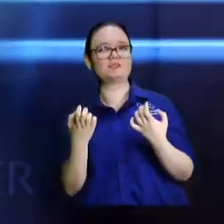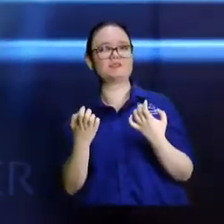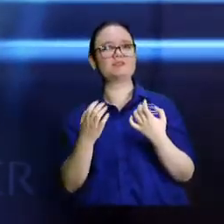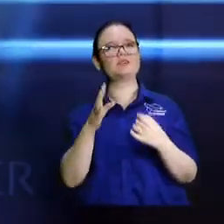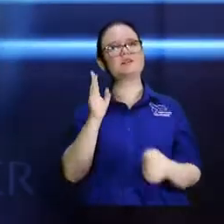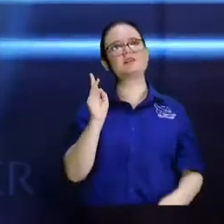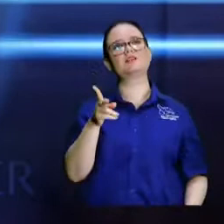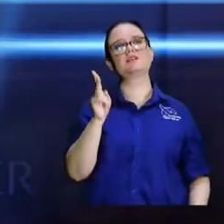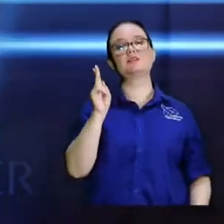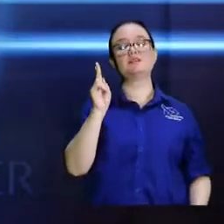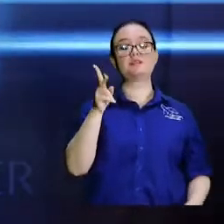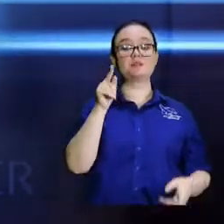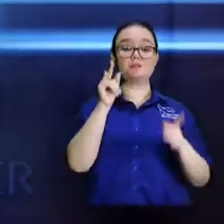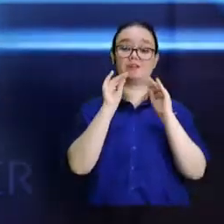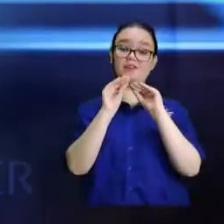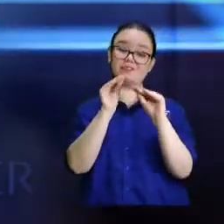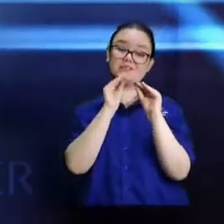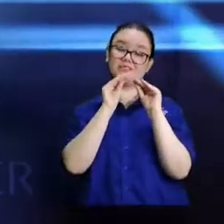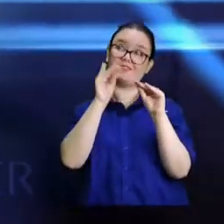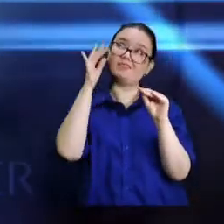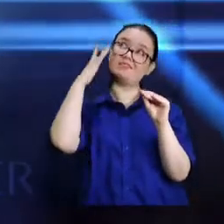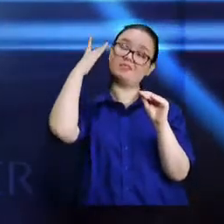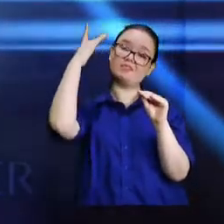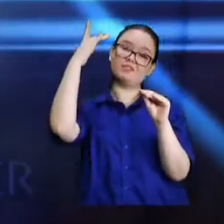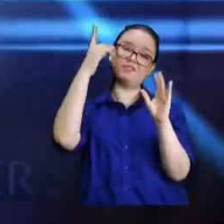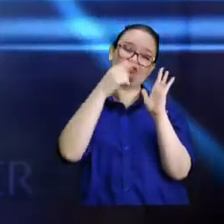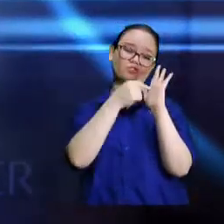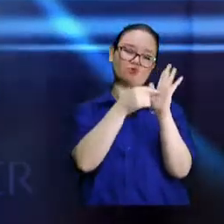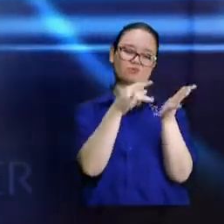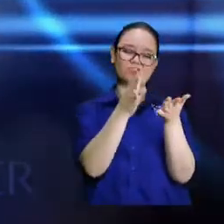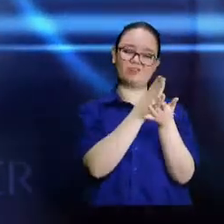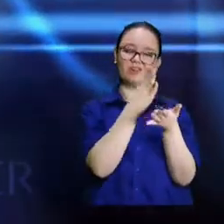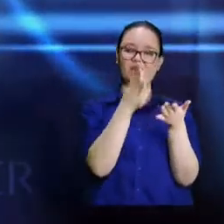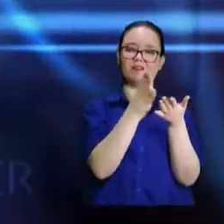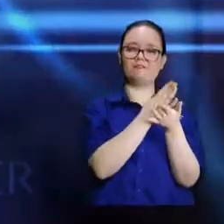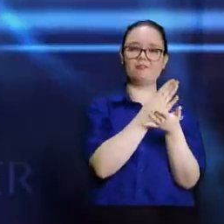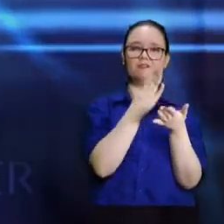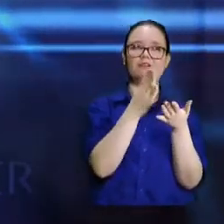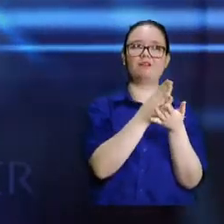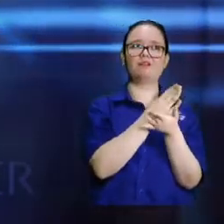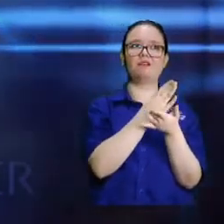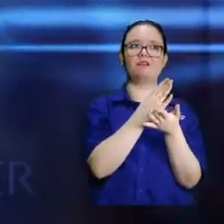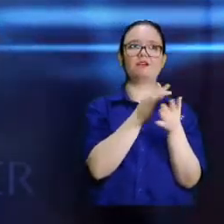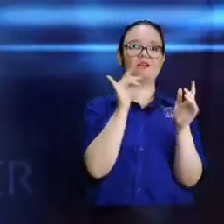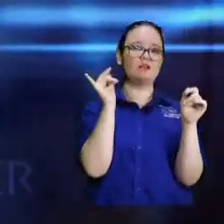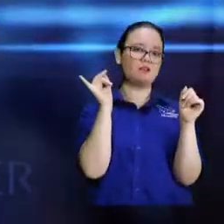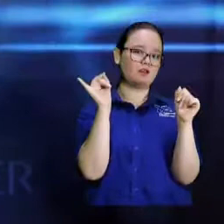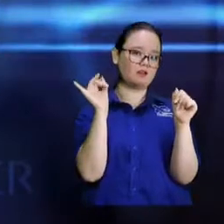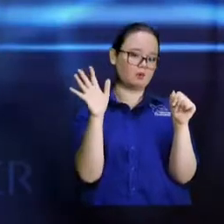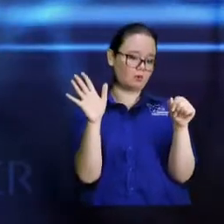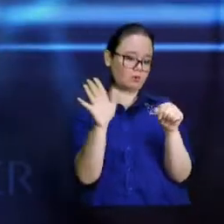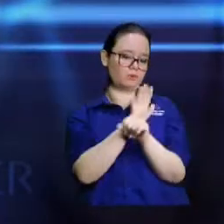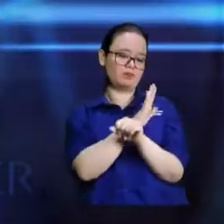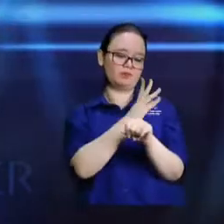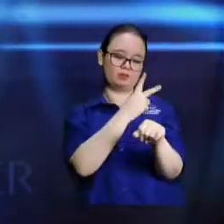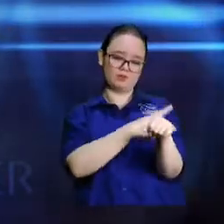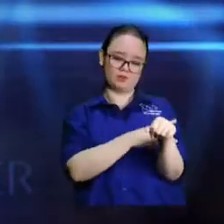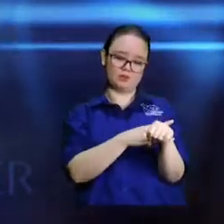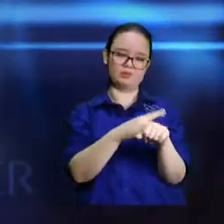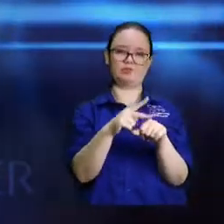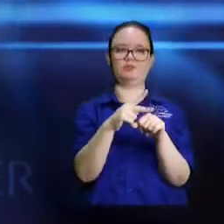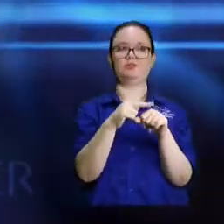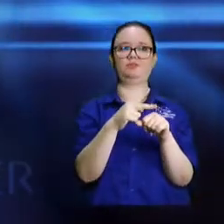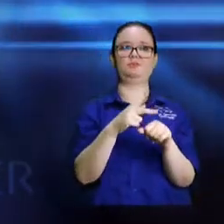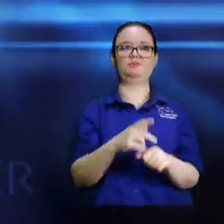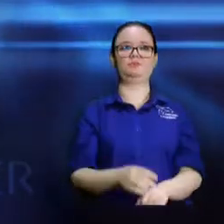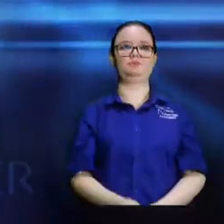va a ser corroborada con la Biblia y con el Espíritu. Y la Biblia no con un versículo en particular, sino que con el contexto completo de